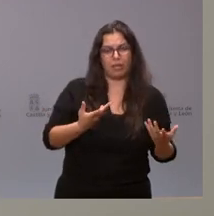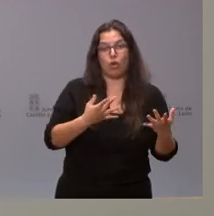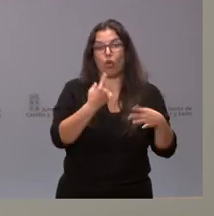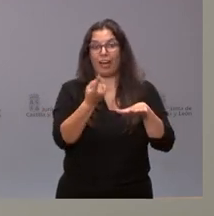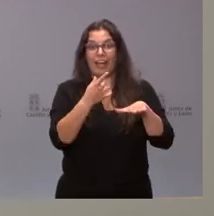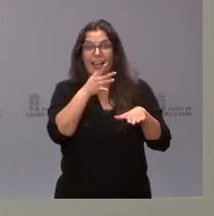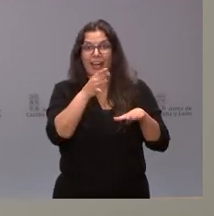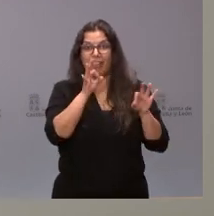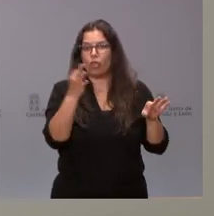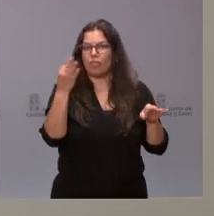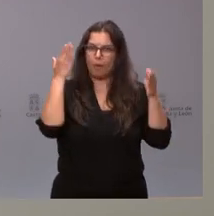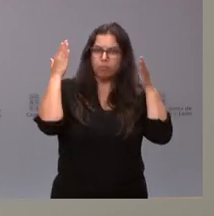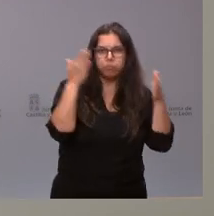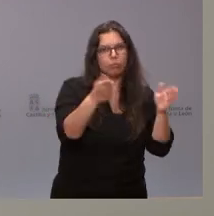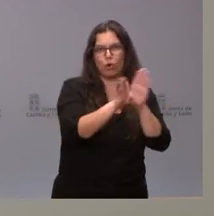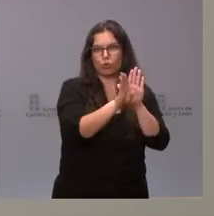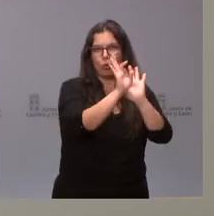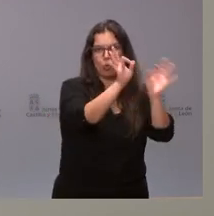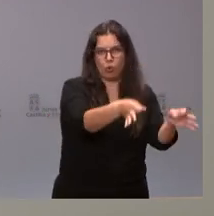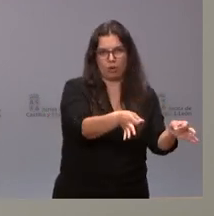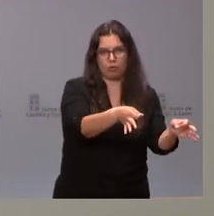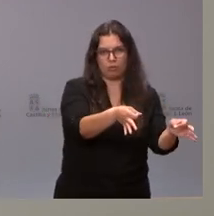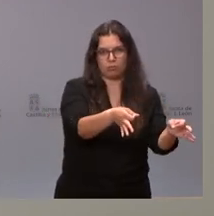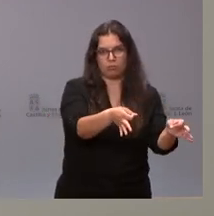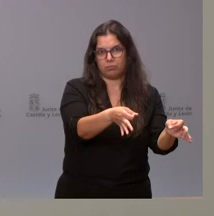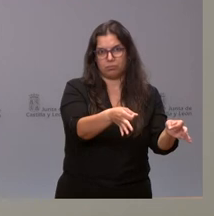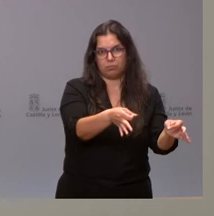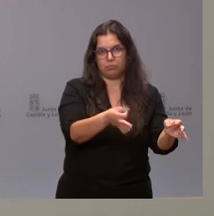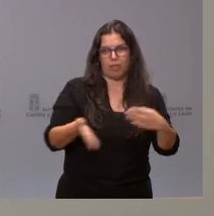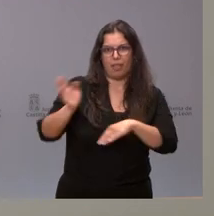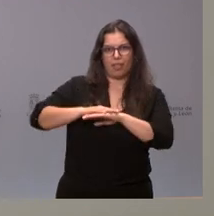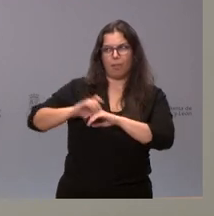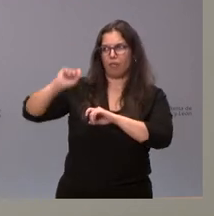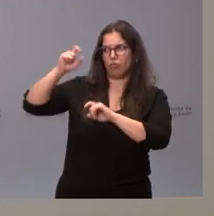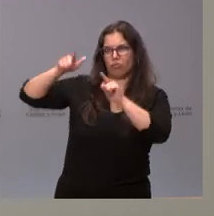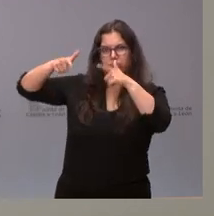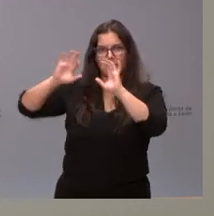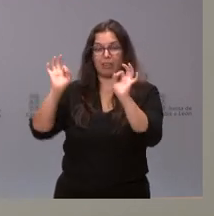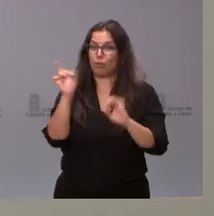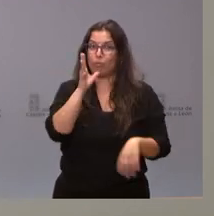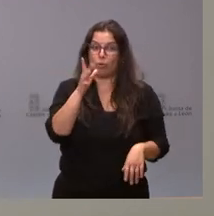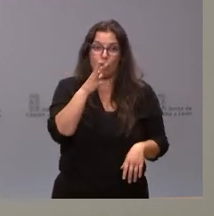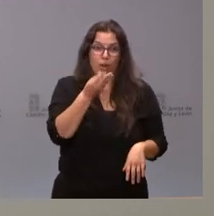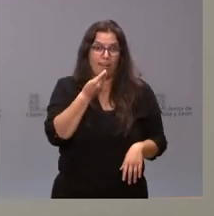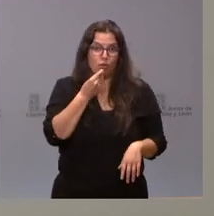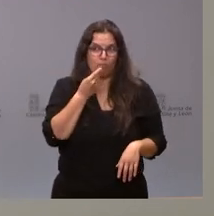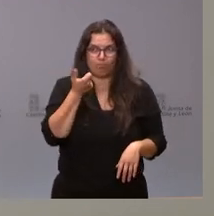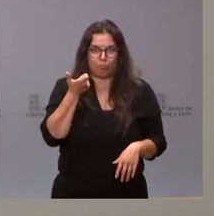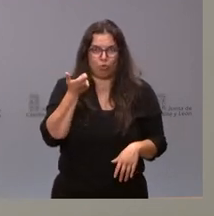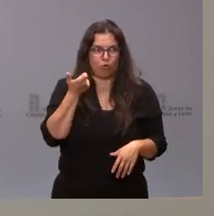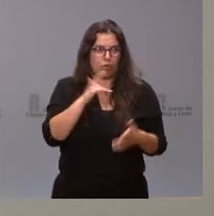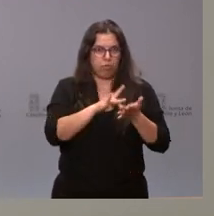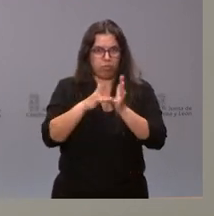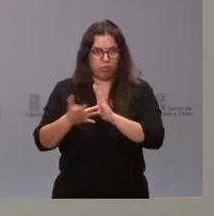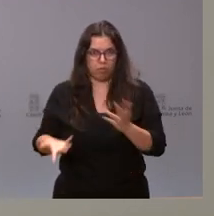tienen que seguir destinadas a lo que están. Esa es la producción agraria y más en un contexto de escasez de alimentos. Esta es la posición